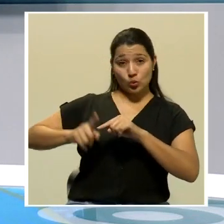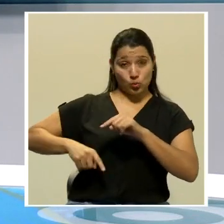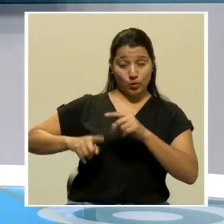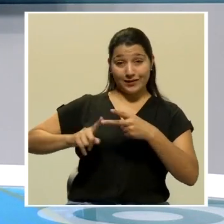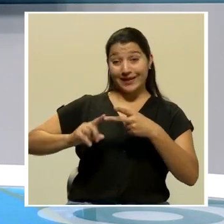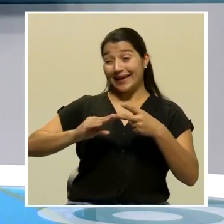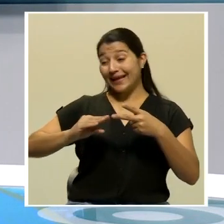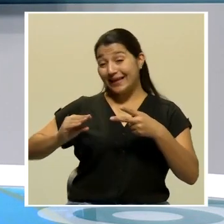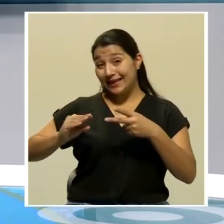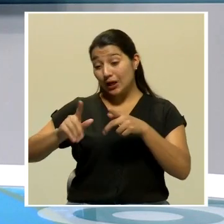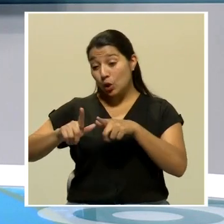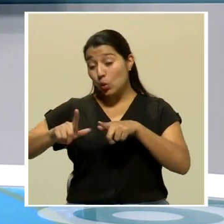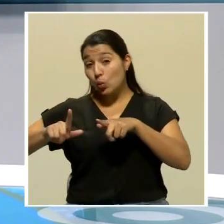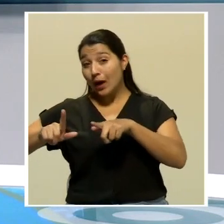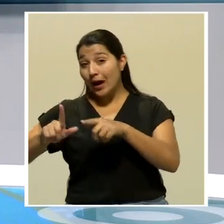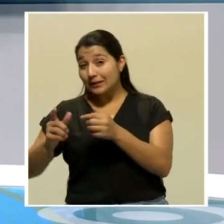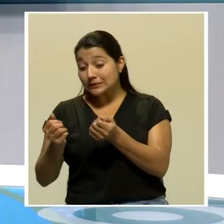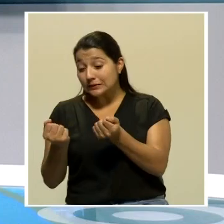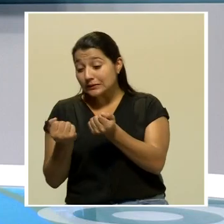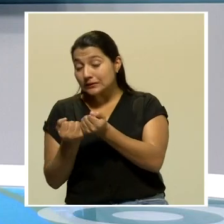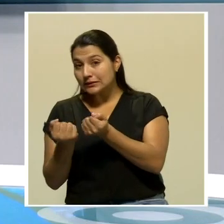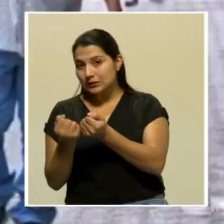distritos aledaños. Veamos.